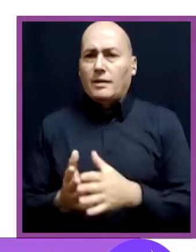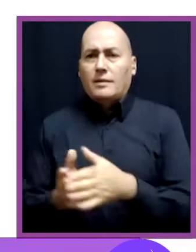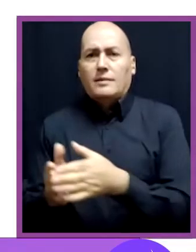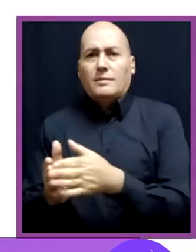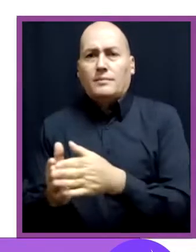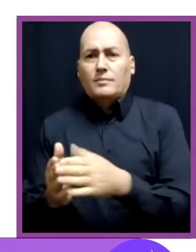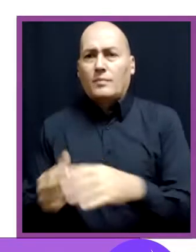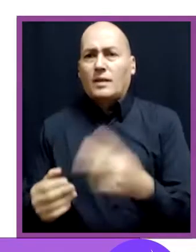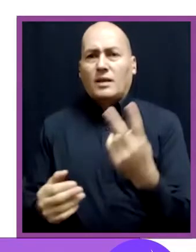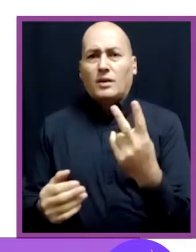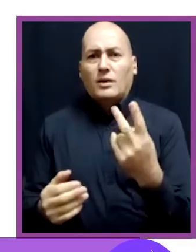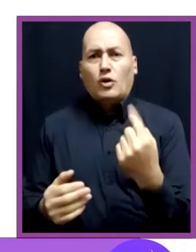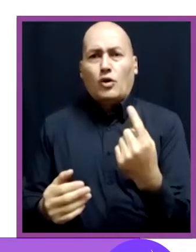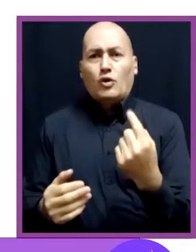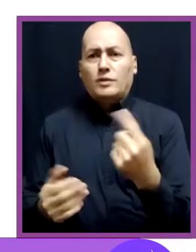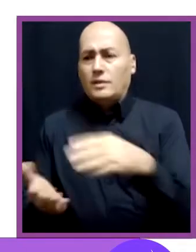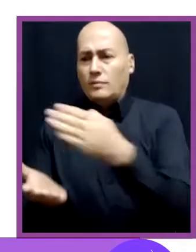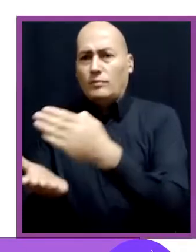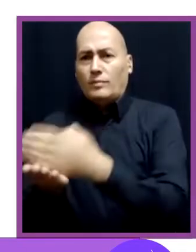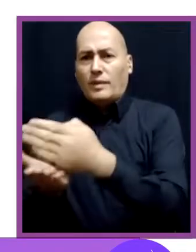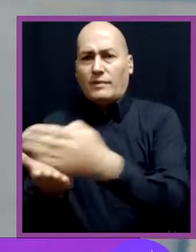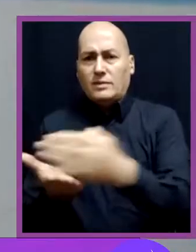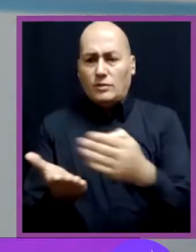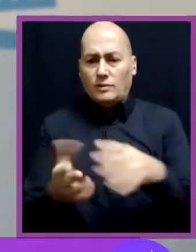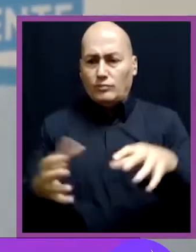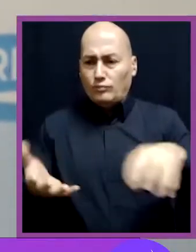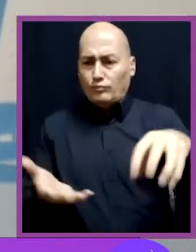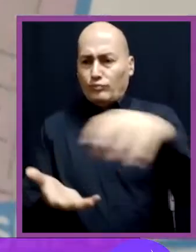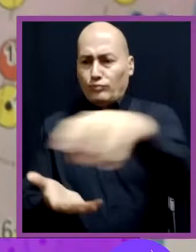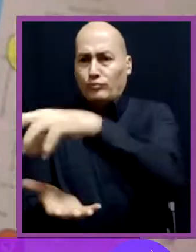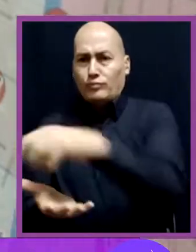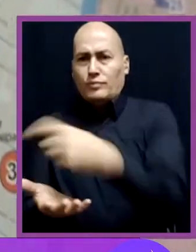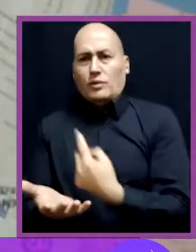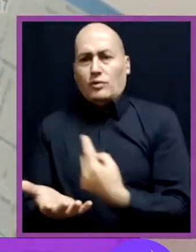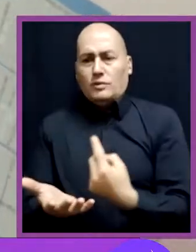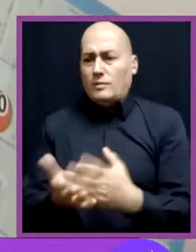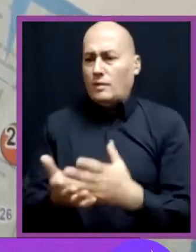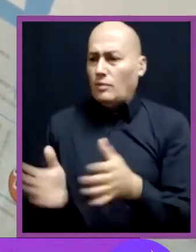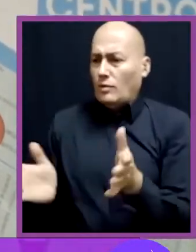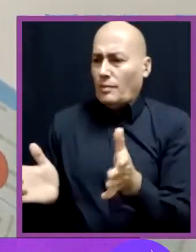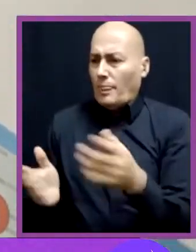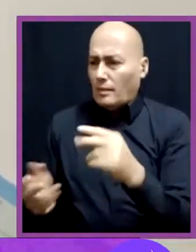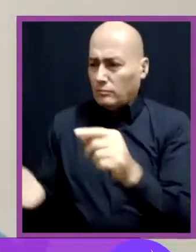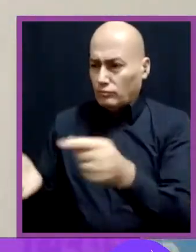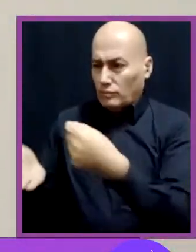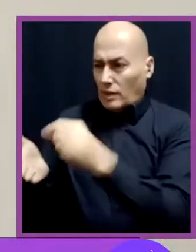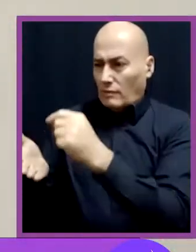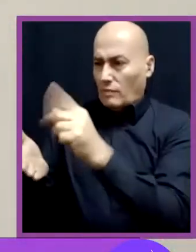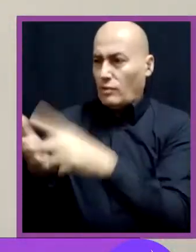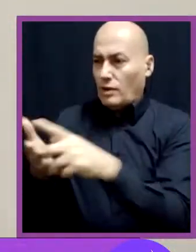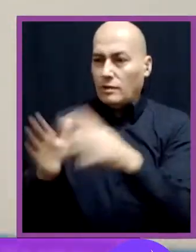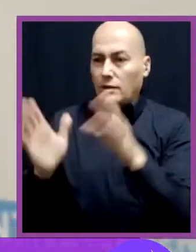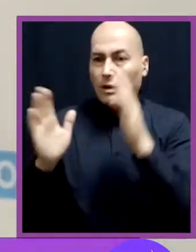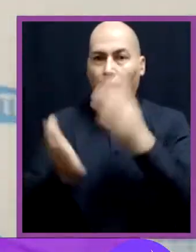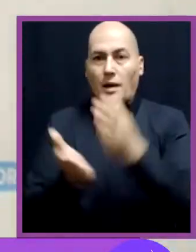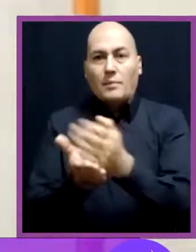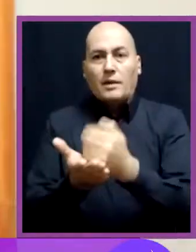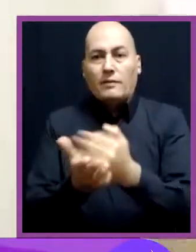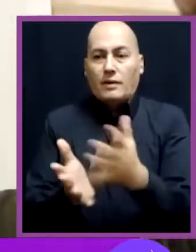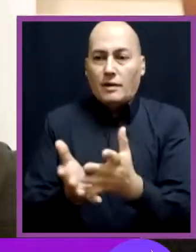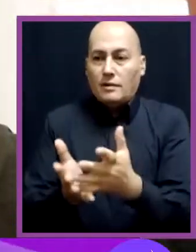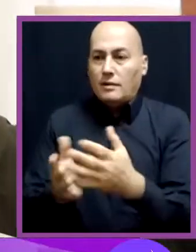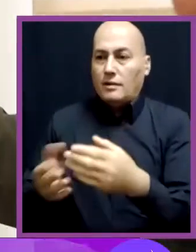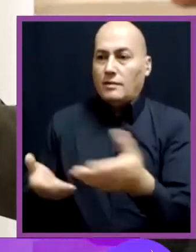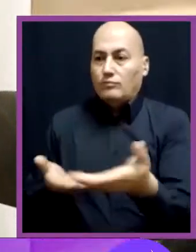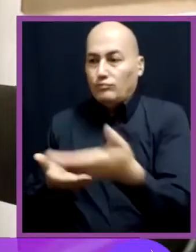la comuna en 11 sectores y creamos un equipo con gestores territoriales para evaluar y planificar de una manera óptima la vinculación